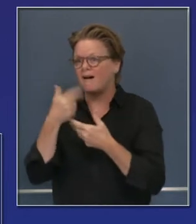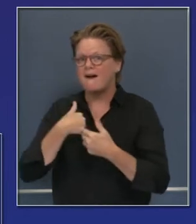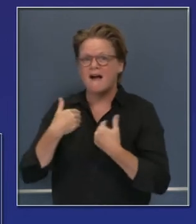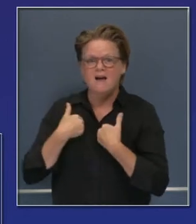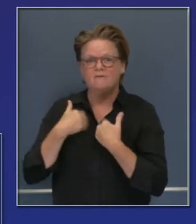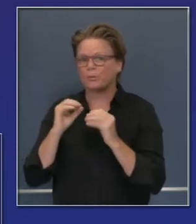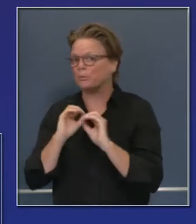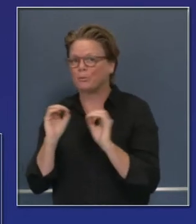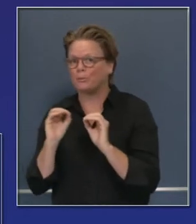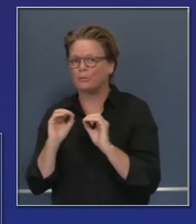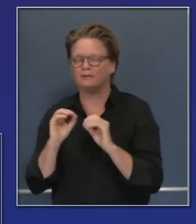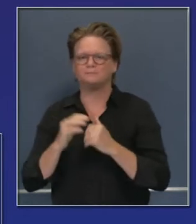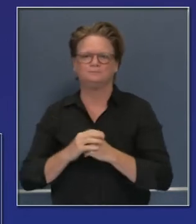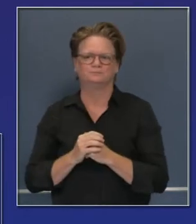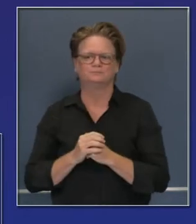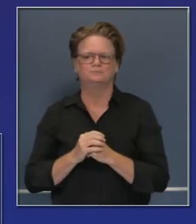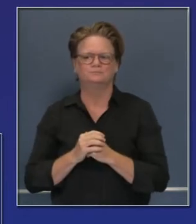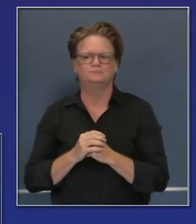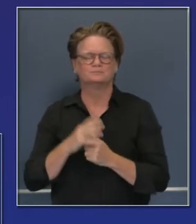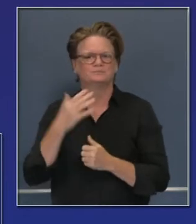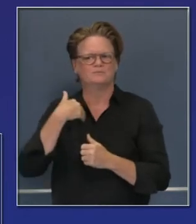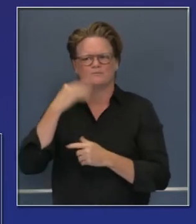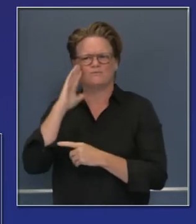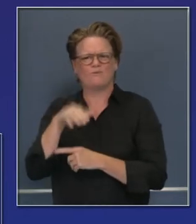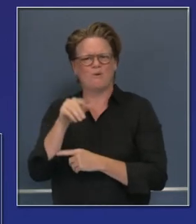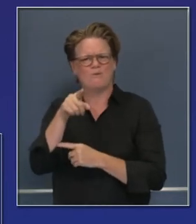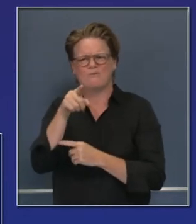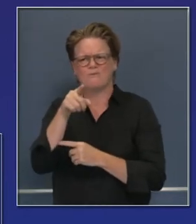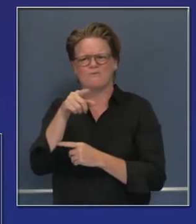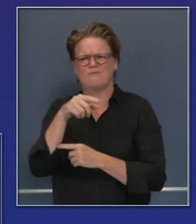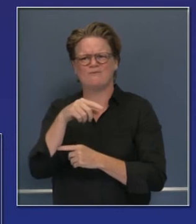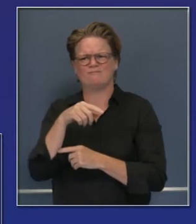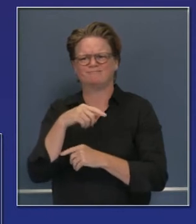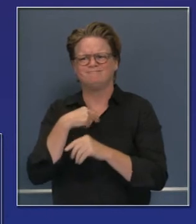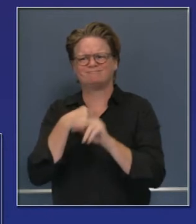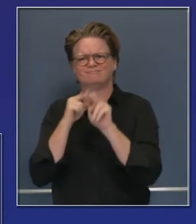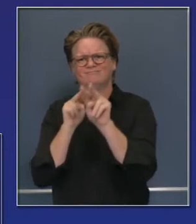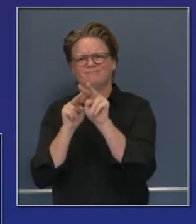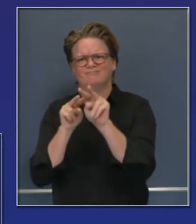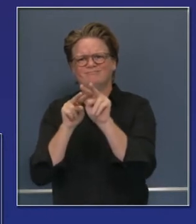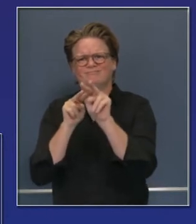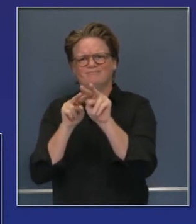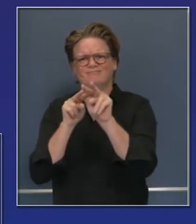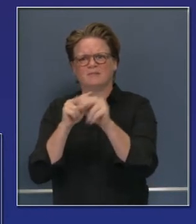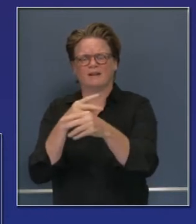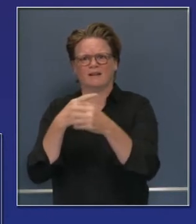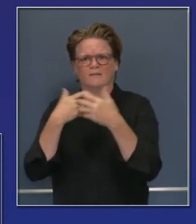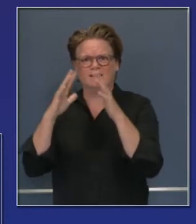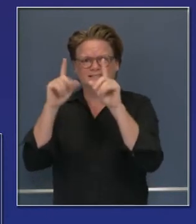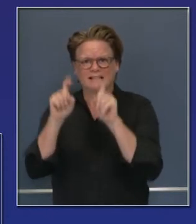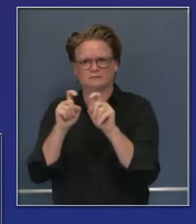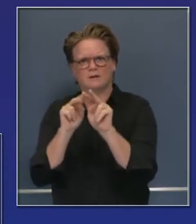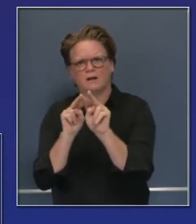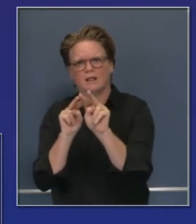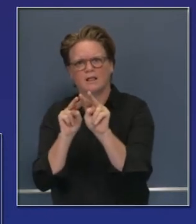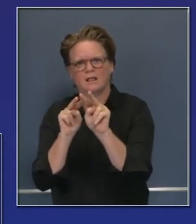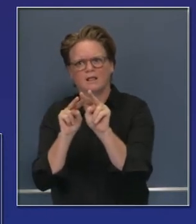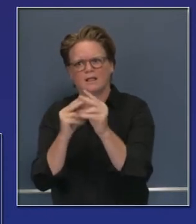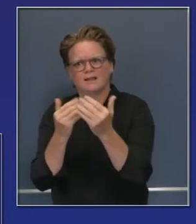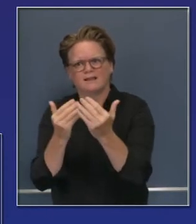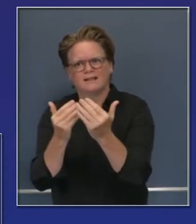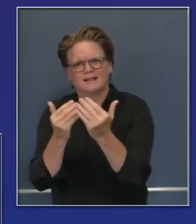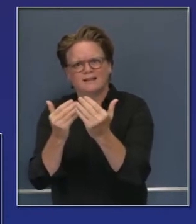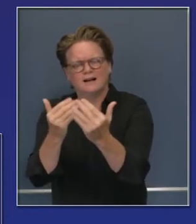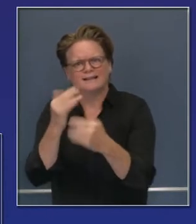Cada día es un día importantísimo en cuanto a los resultados. Una vez que pasan varios días, los resultados ya pierden